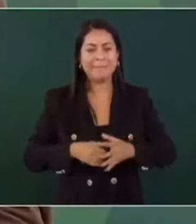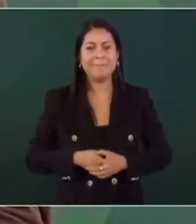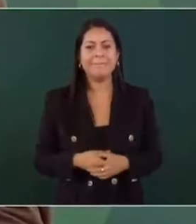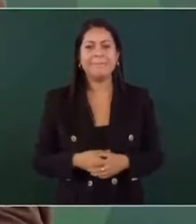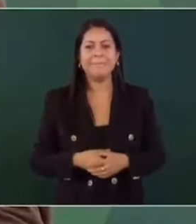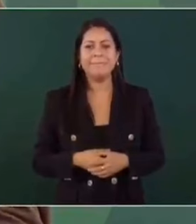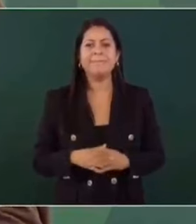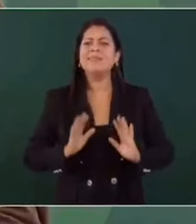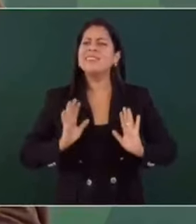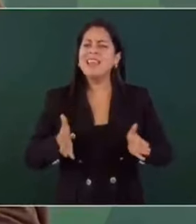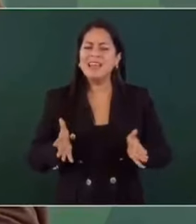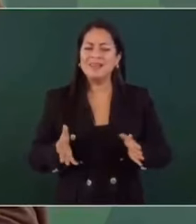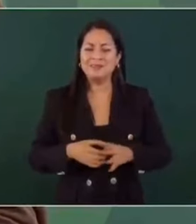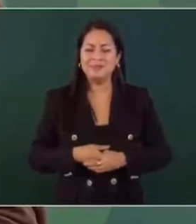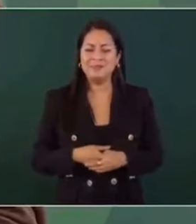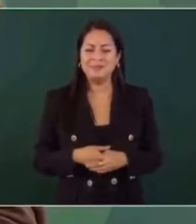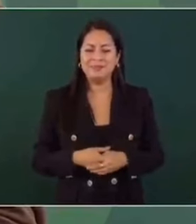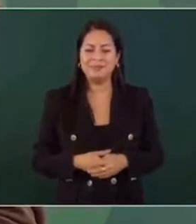¿Cómo?